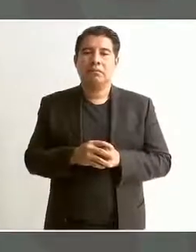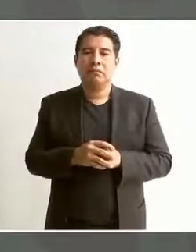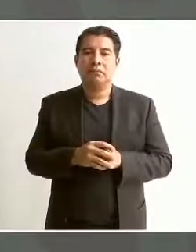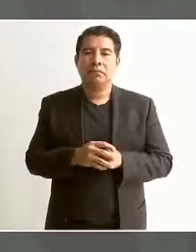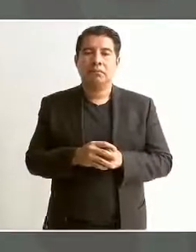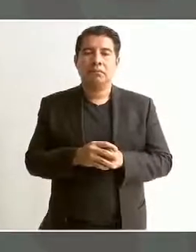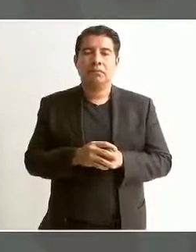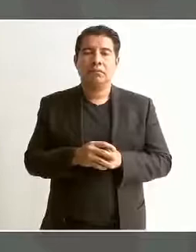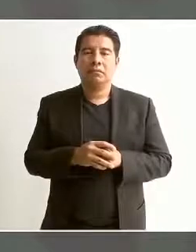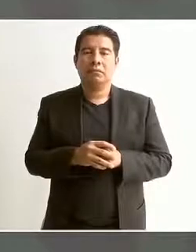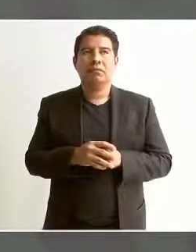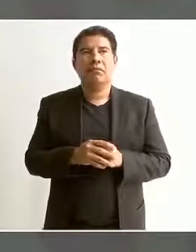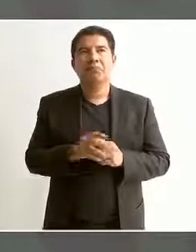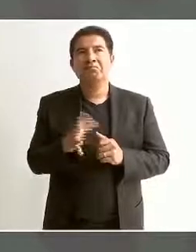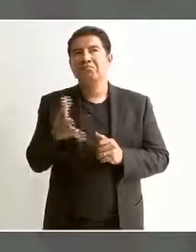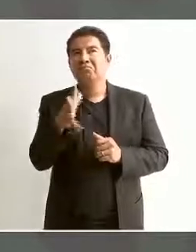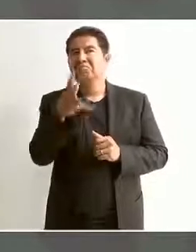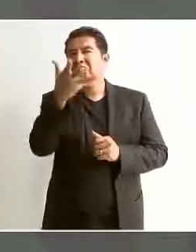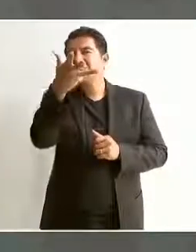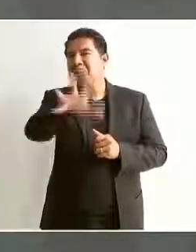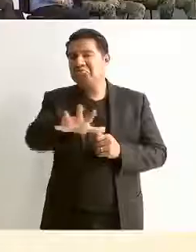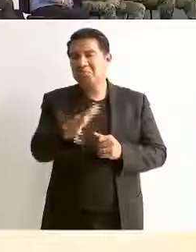Pues creo que como diez.